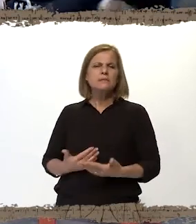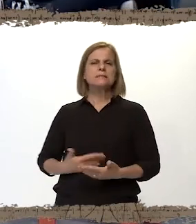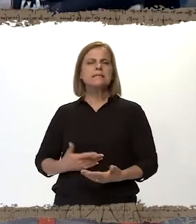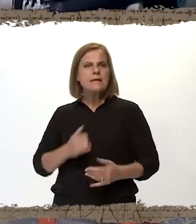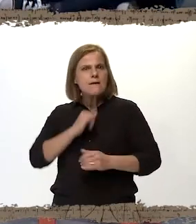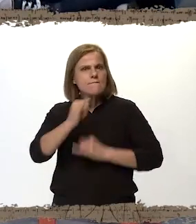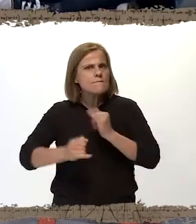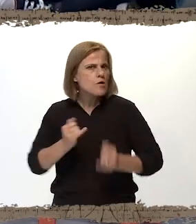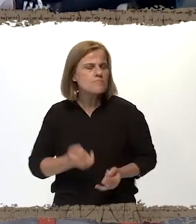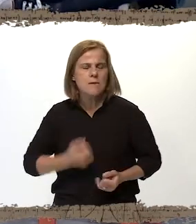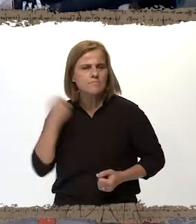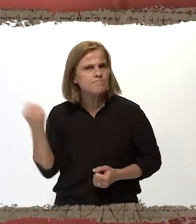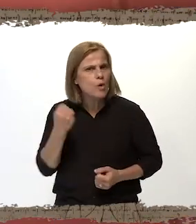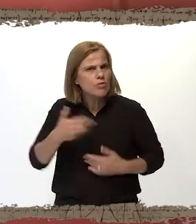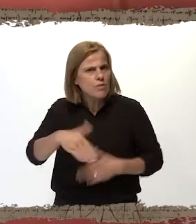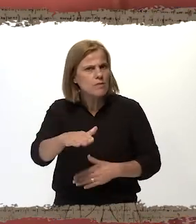Presten atención.